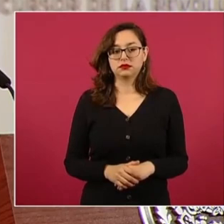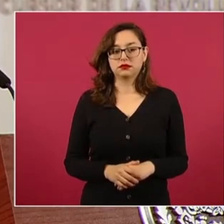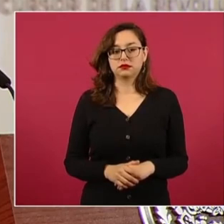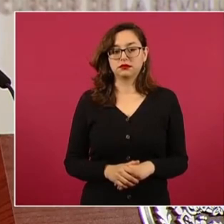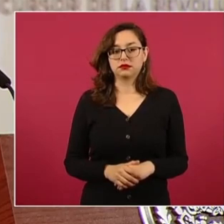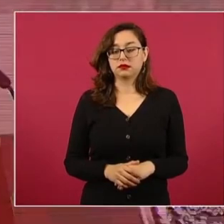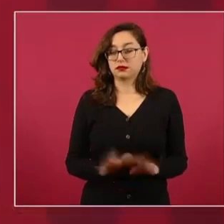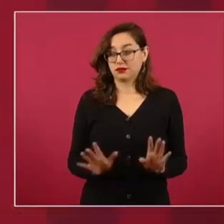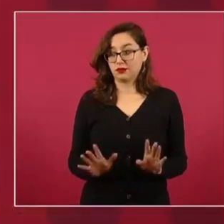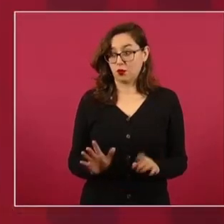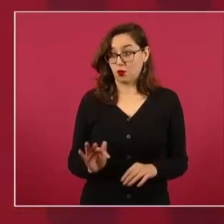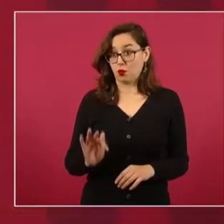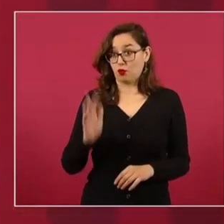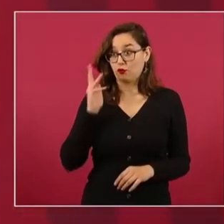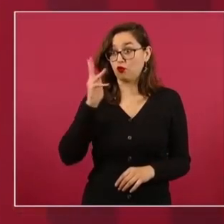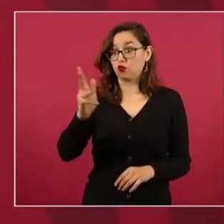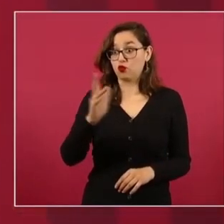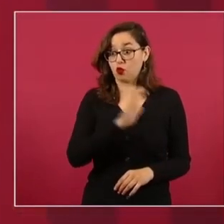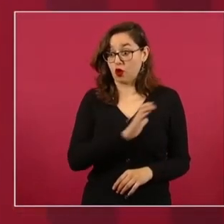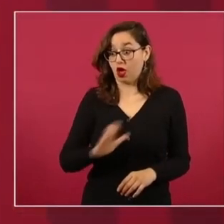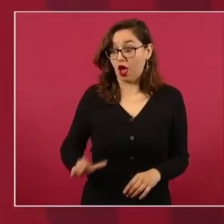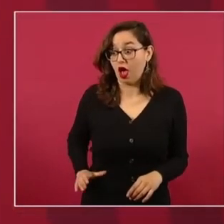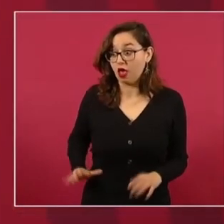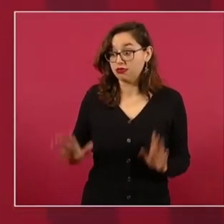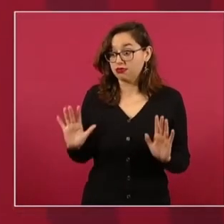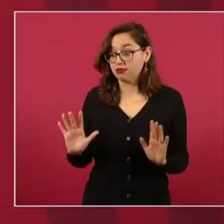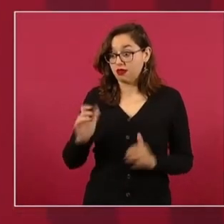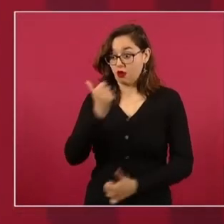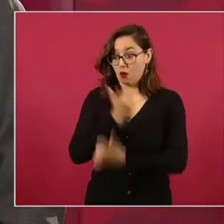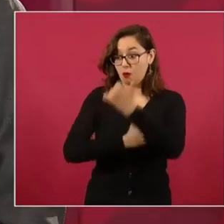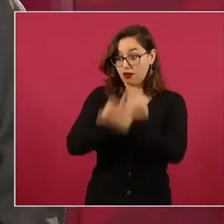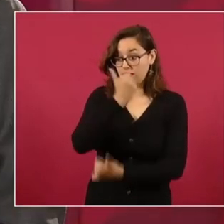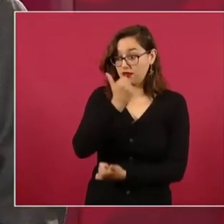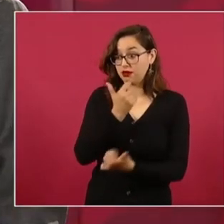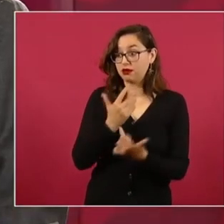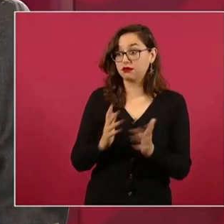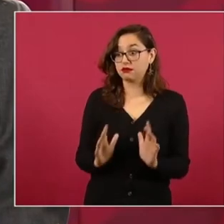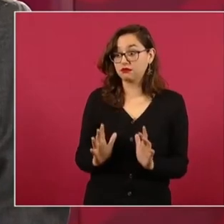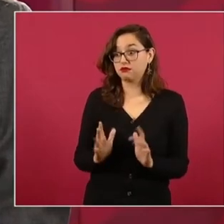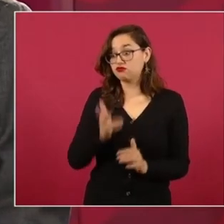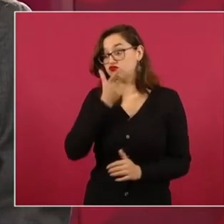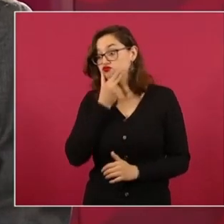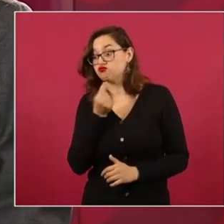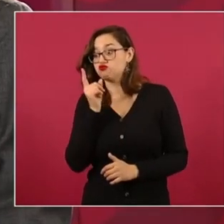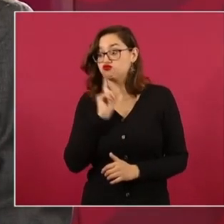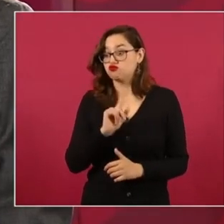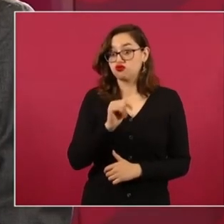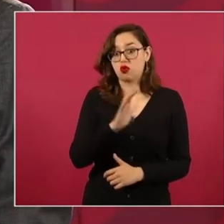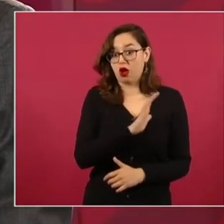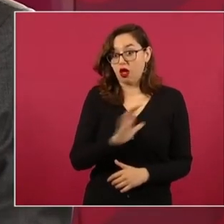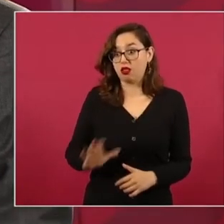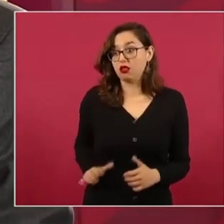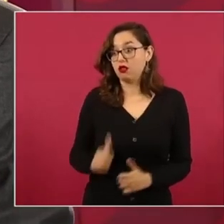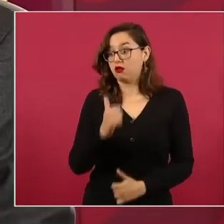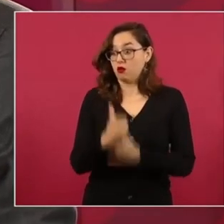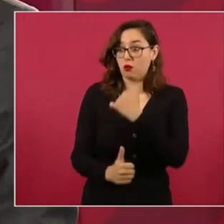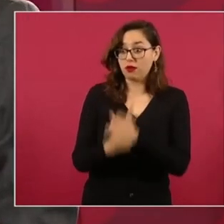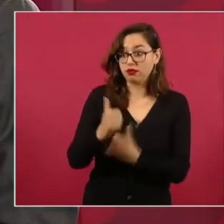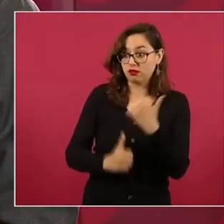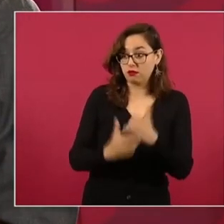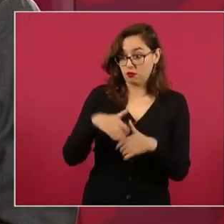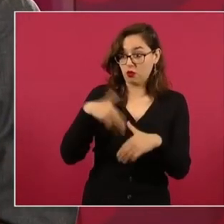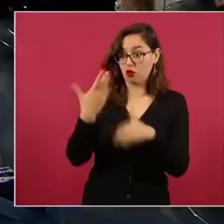¿Te gustaría que fuese la candidata de tal partido o el candidato de tal partido? Sí, no.